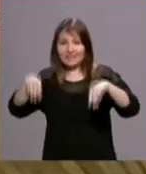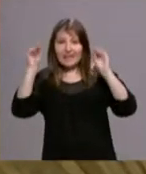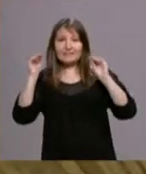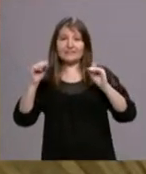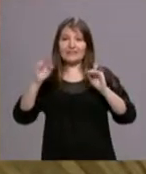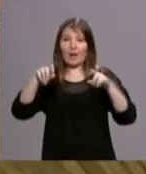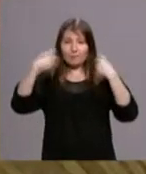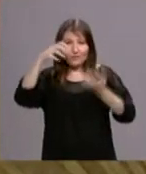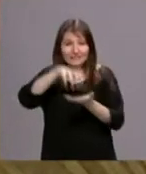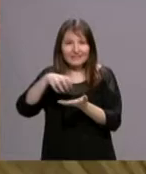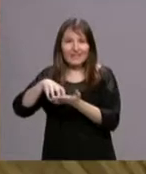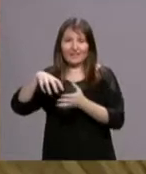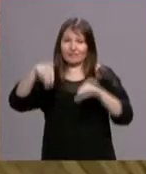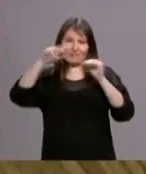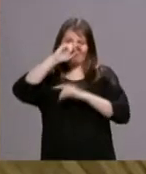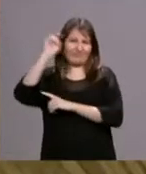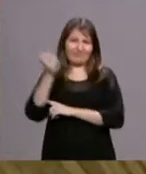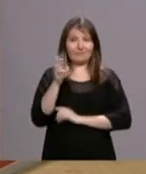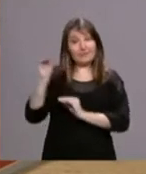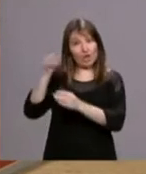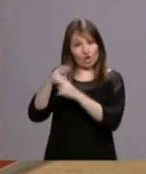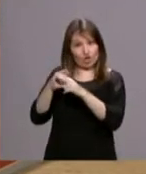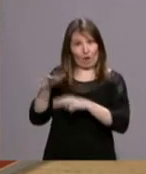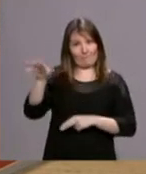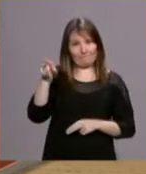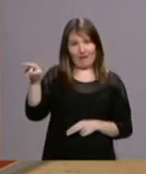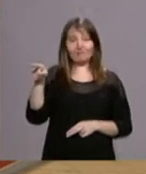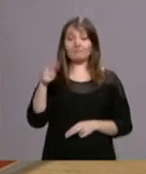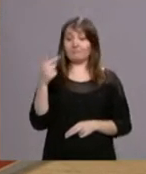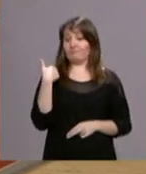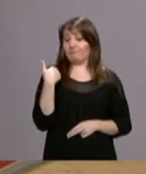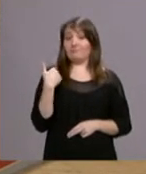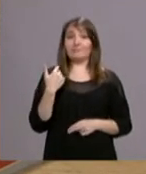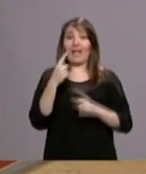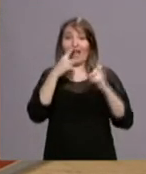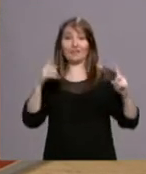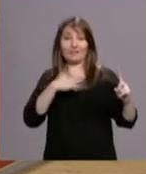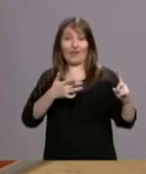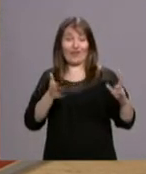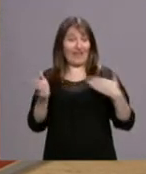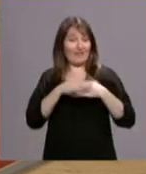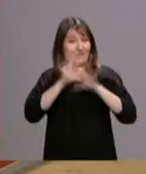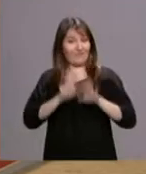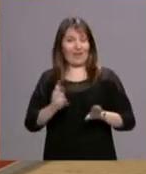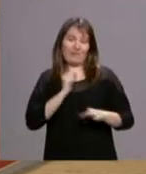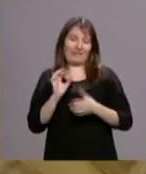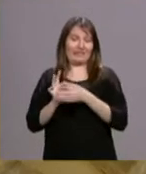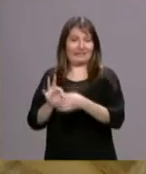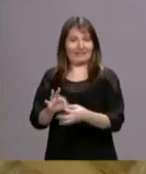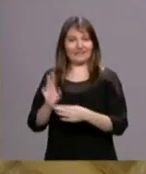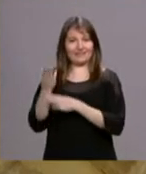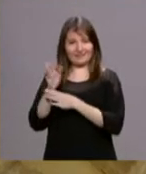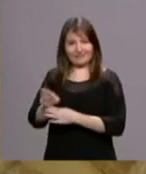iberoamericana en Roma. Publicada en el marco del recién clausurado Año de la Misericordia, la obra invita a vivir un verdadero jubileo